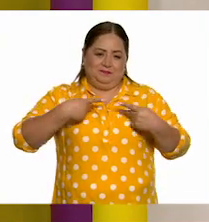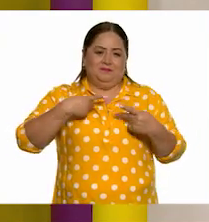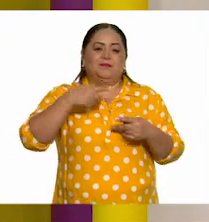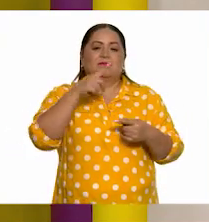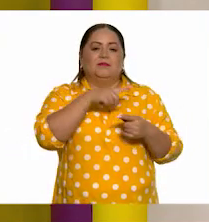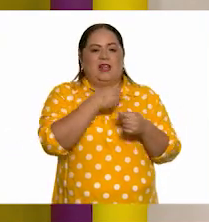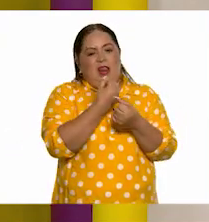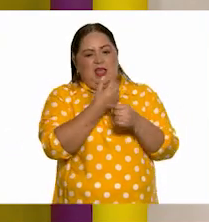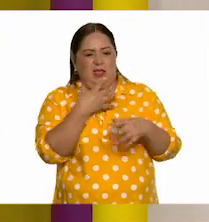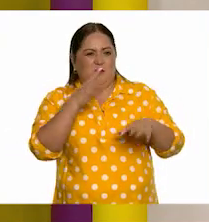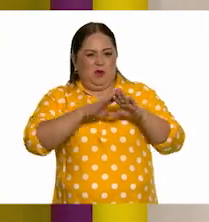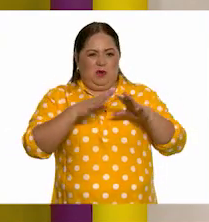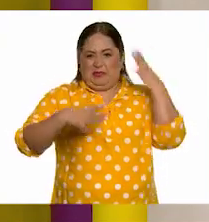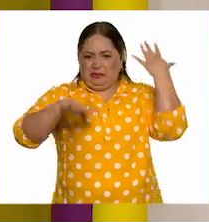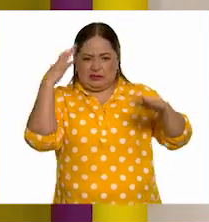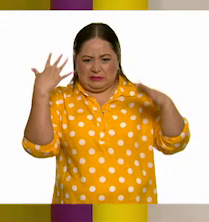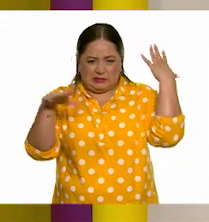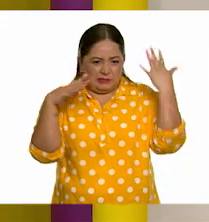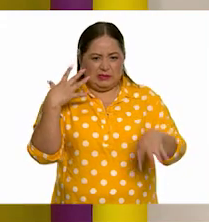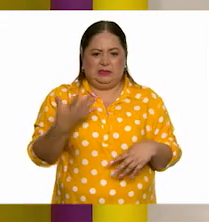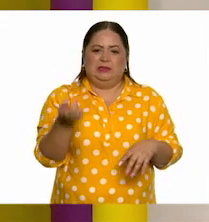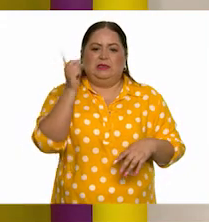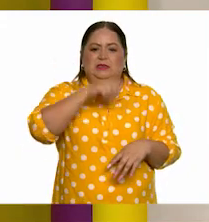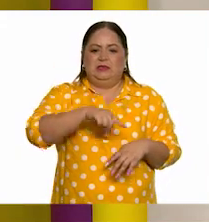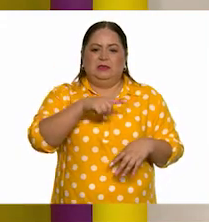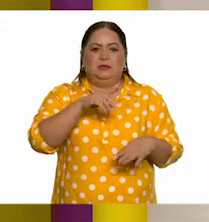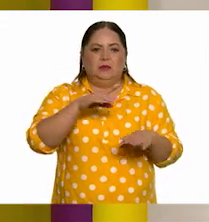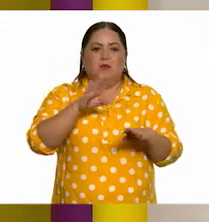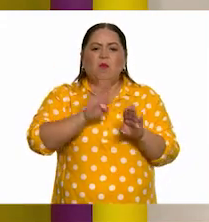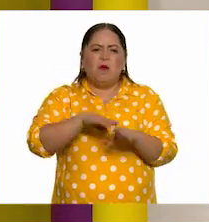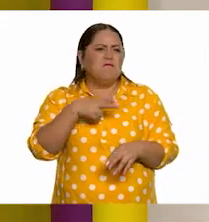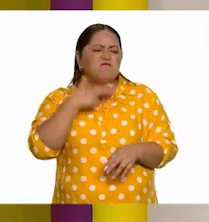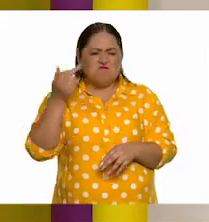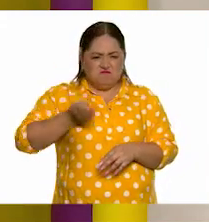Y hay otra cosa que siempre me decía mi mamá, eres muy rebelde.